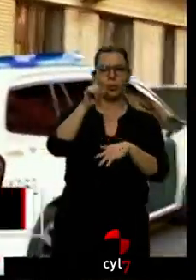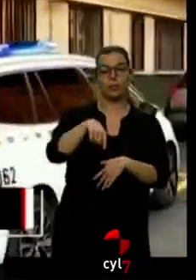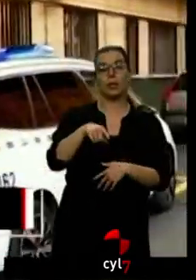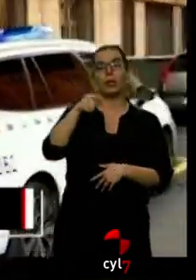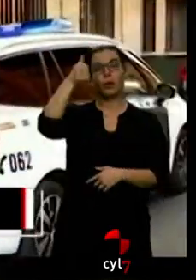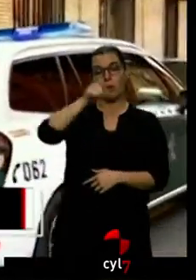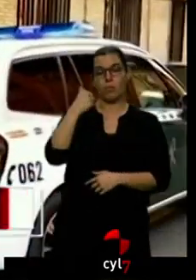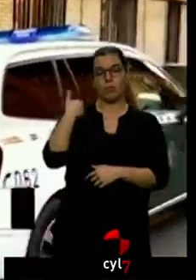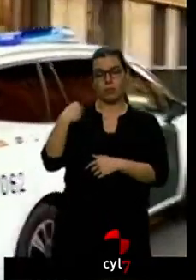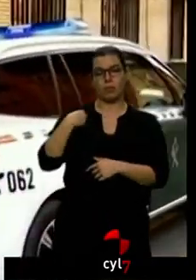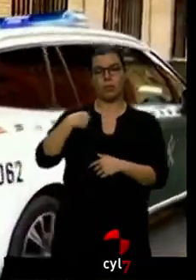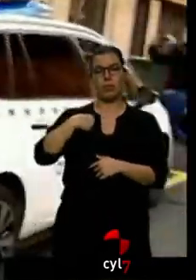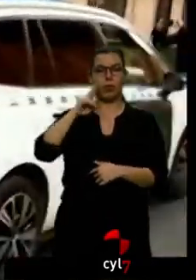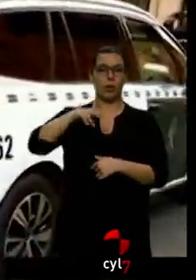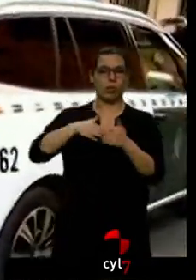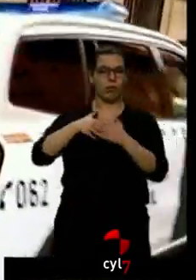pasará hoy a disposición judicial.